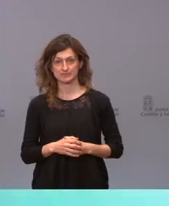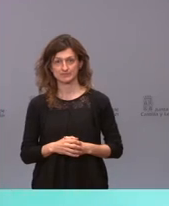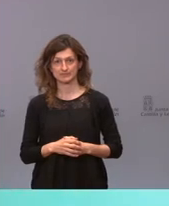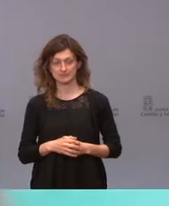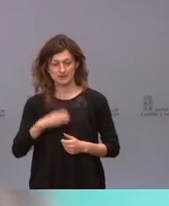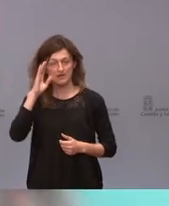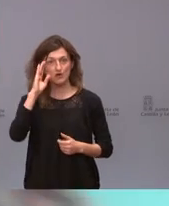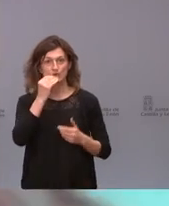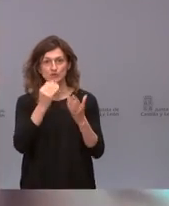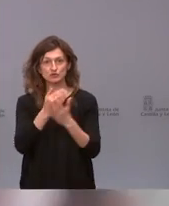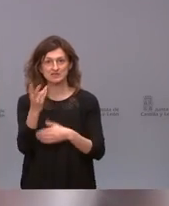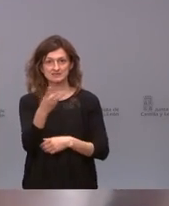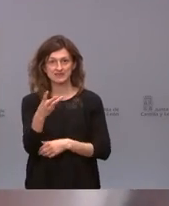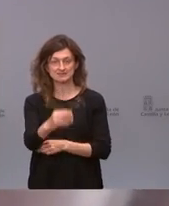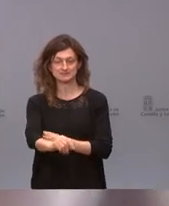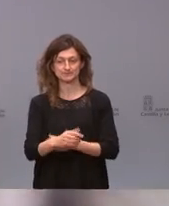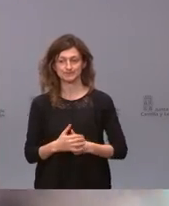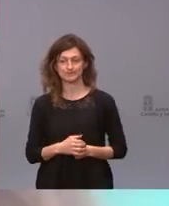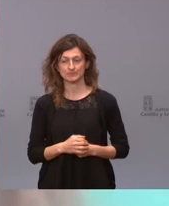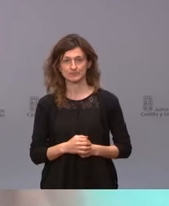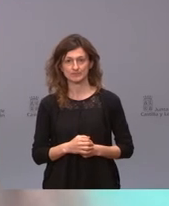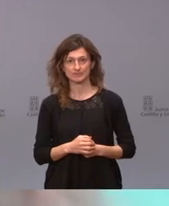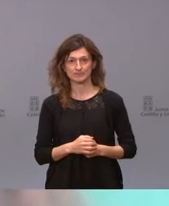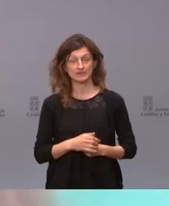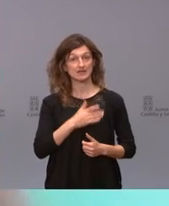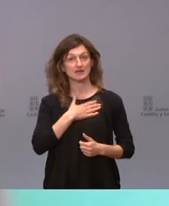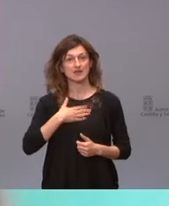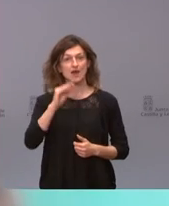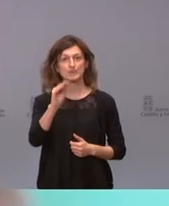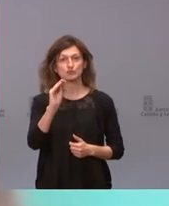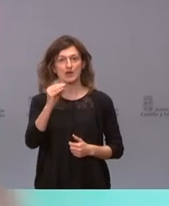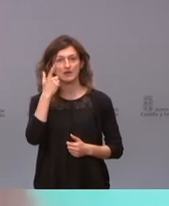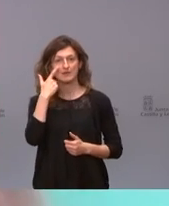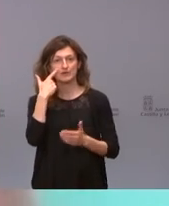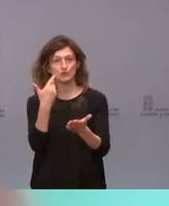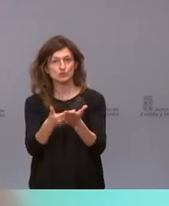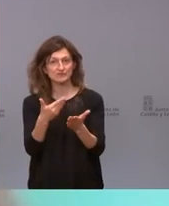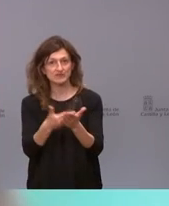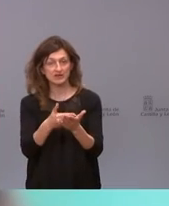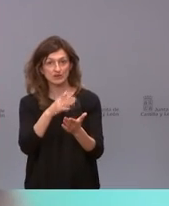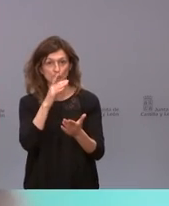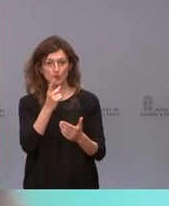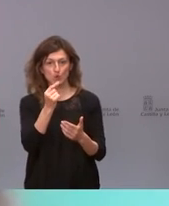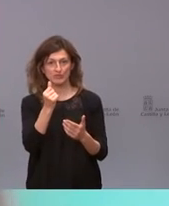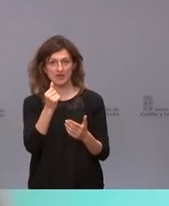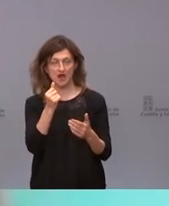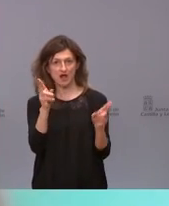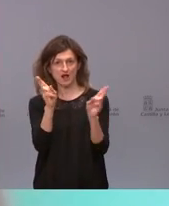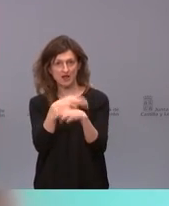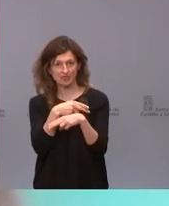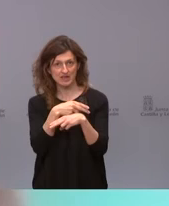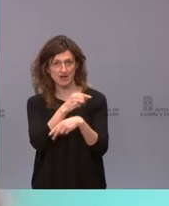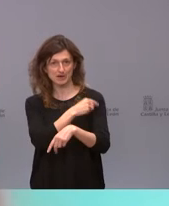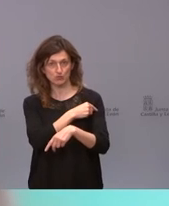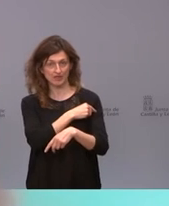hola buenos días a los tres yo quería preguntarles a ver cómo nos pueden justificar que se cancele en un día la